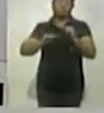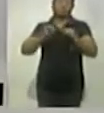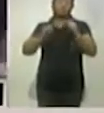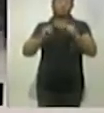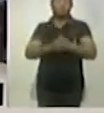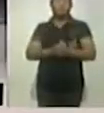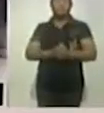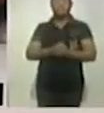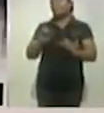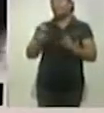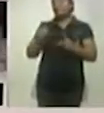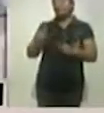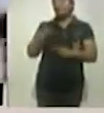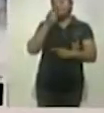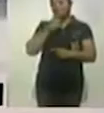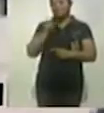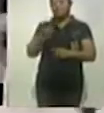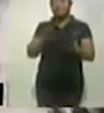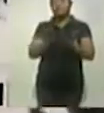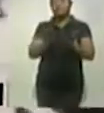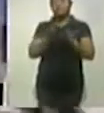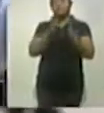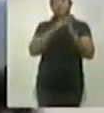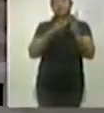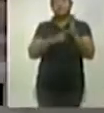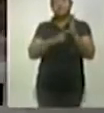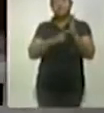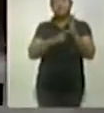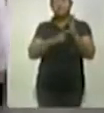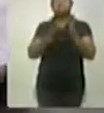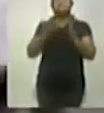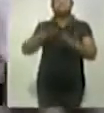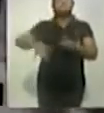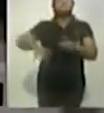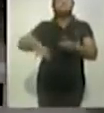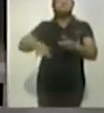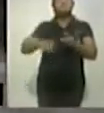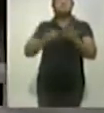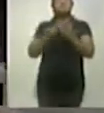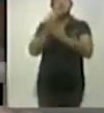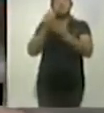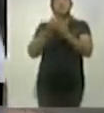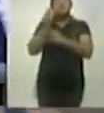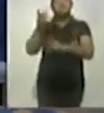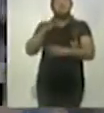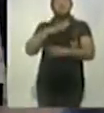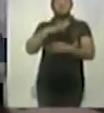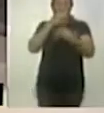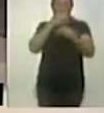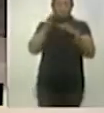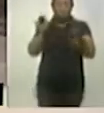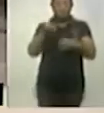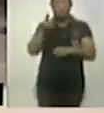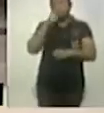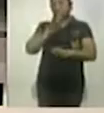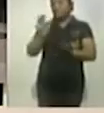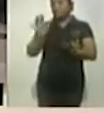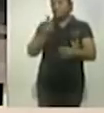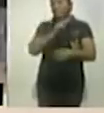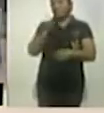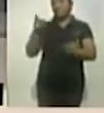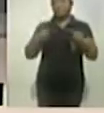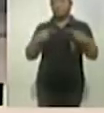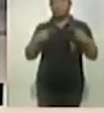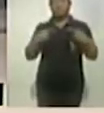coméntenos en qué consisten los protocolos, sobre todo los que se activaron en su momento aquí en la entidad, y bueno, nos decía, saldo confirmado, saldo blanco, ¿cierto?